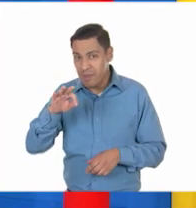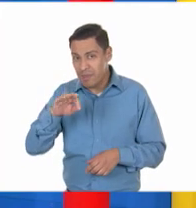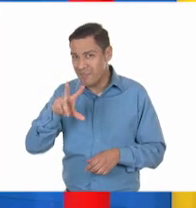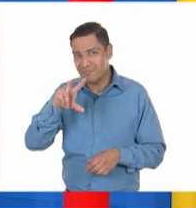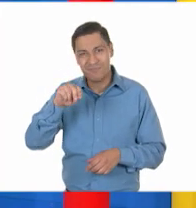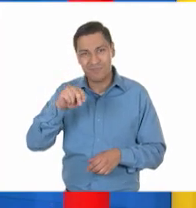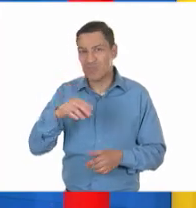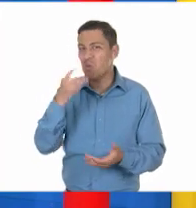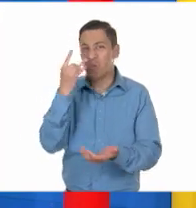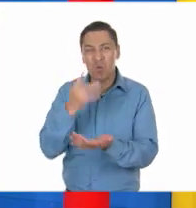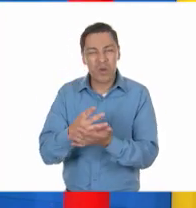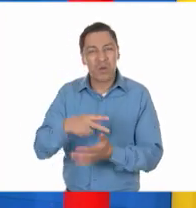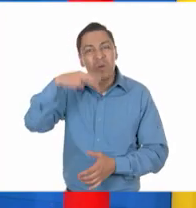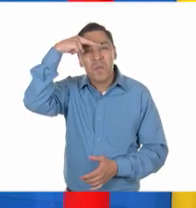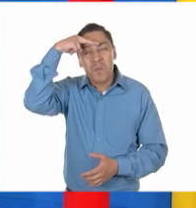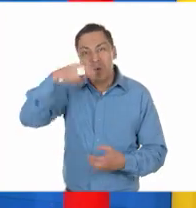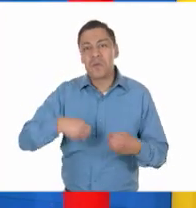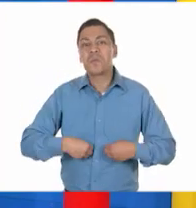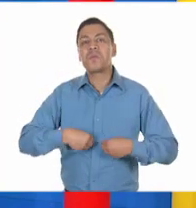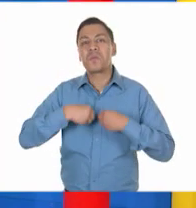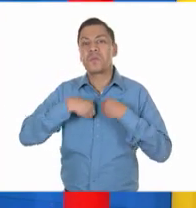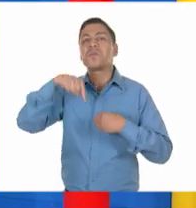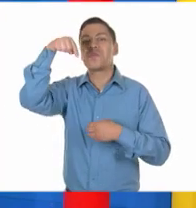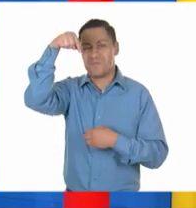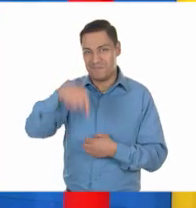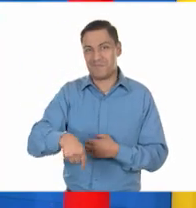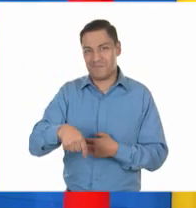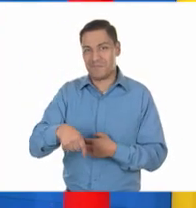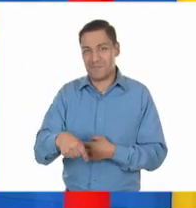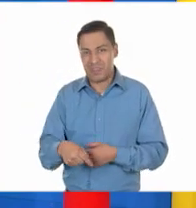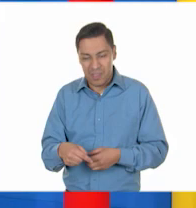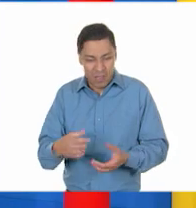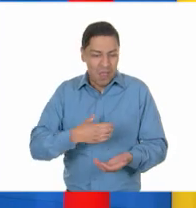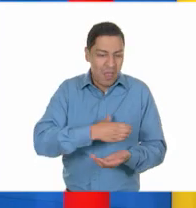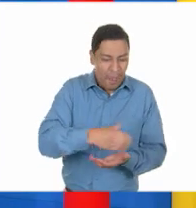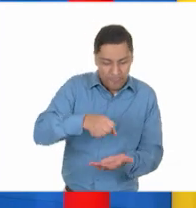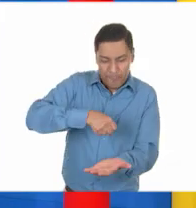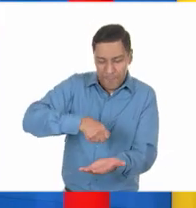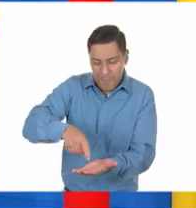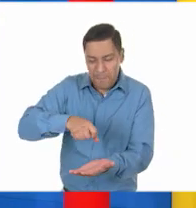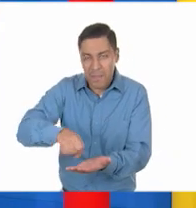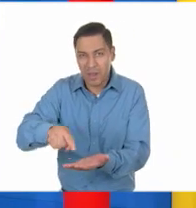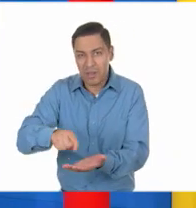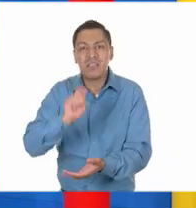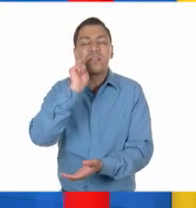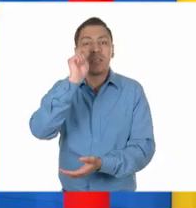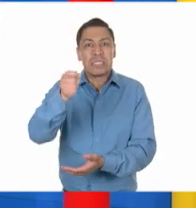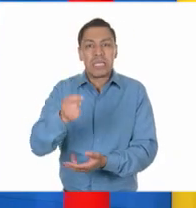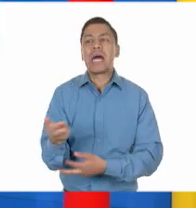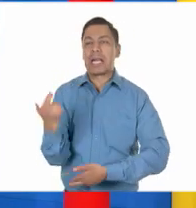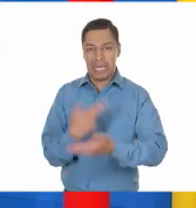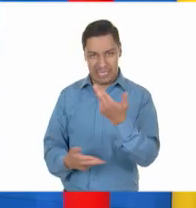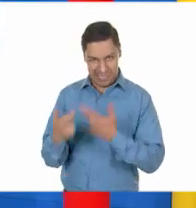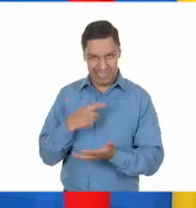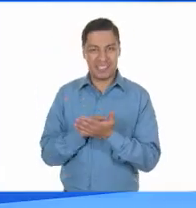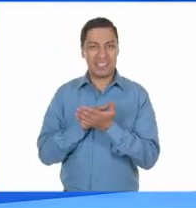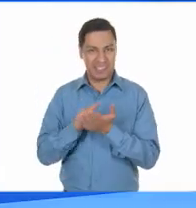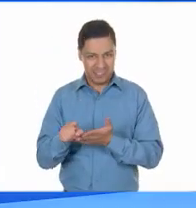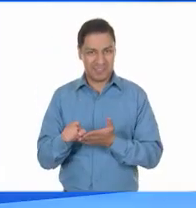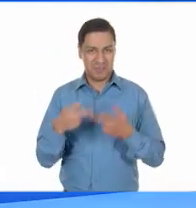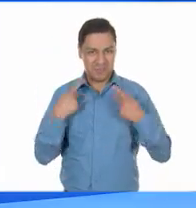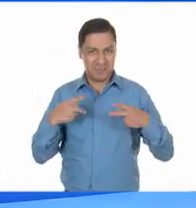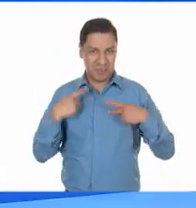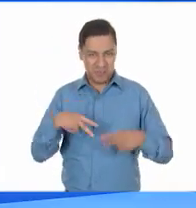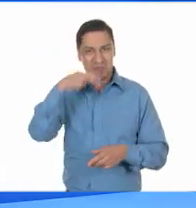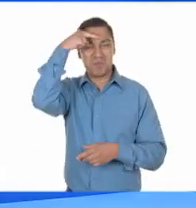eran los mexicanos. O sea, Tim, que con esto se les regresaba a los mexicanos los derechos sobre su propio territorio. ¡Oh!